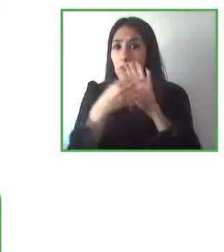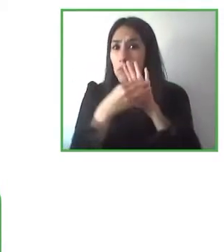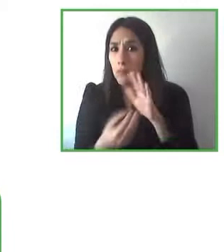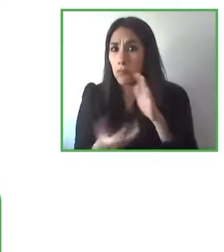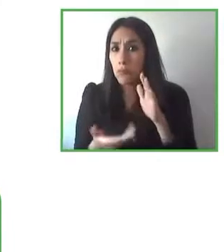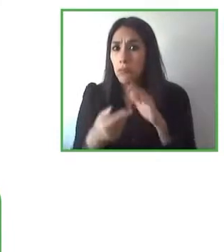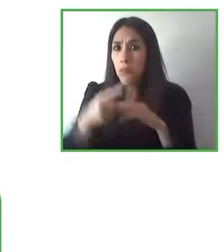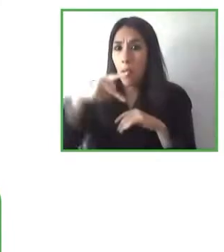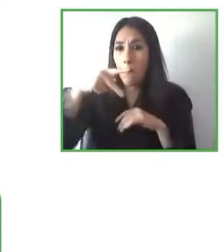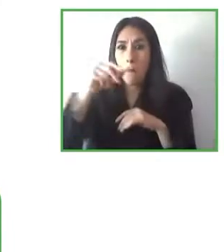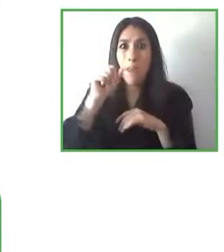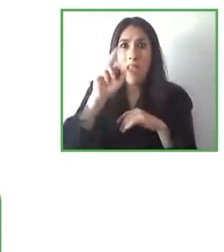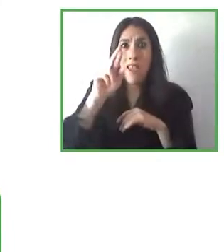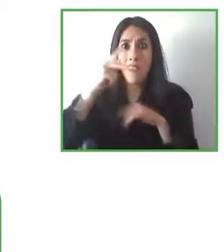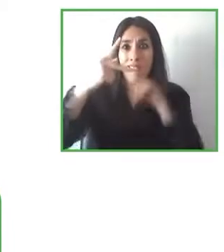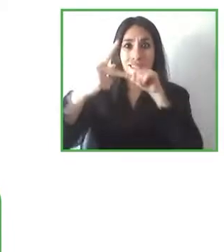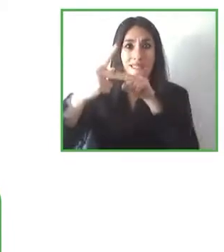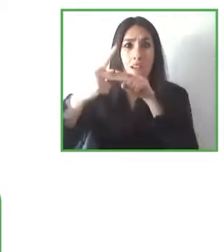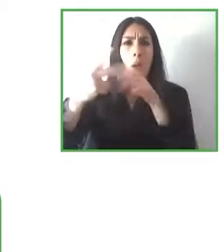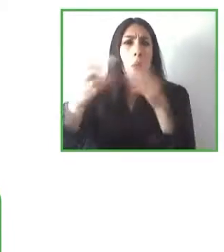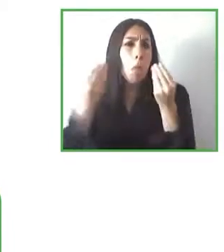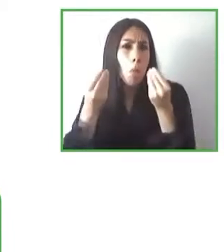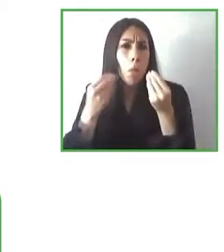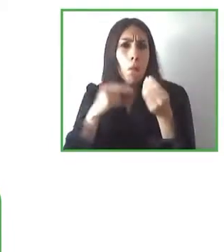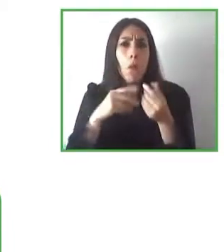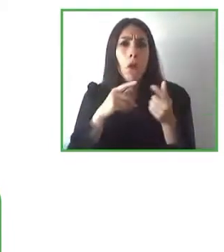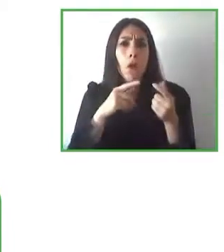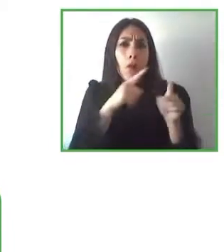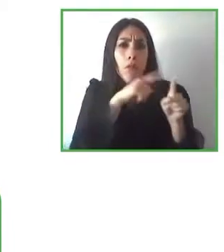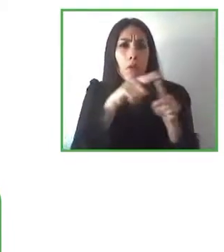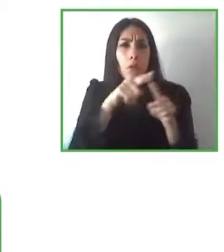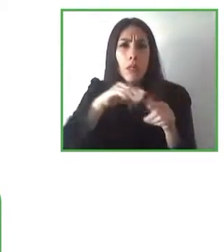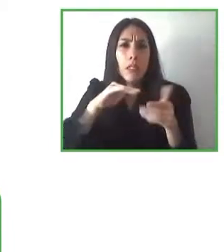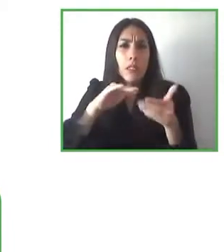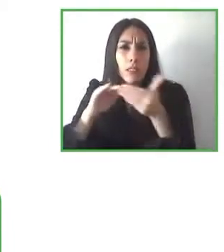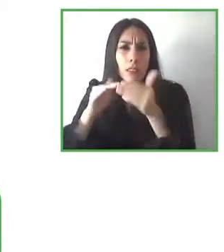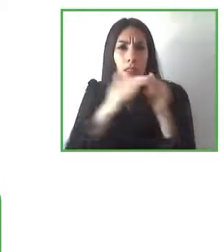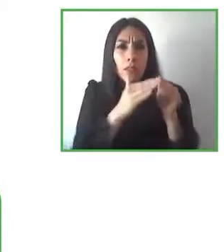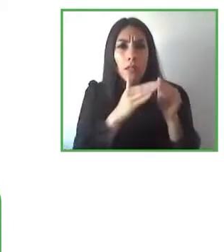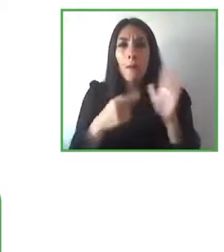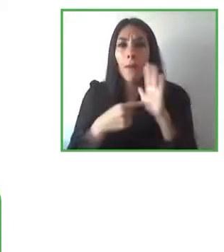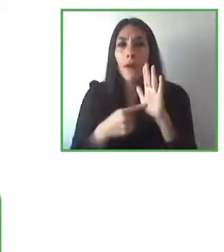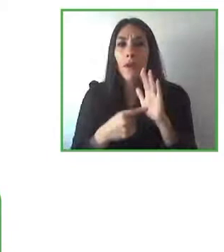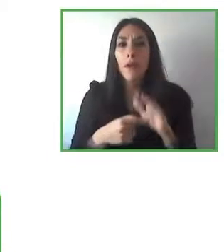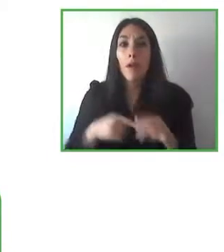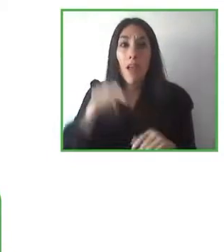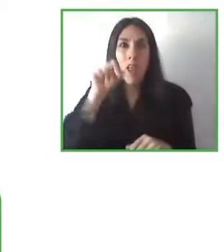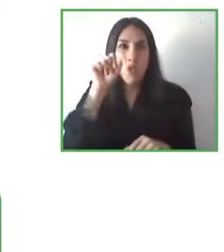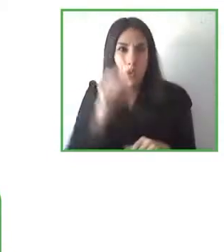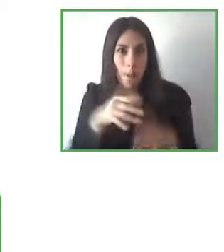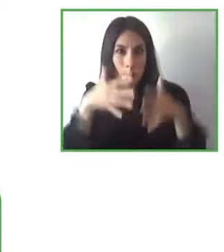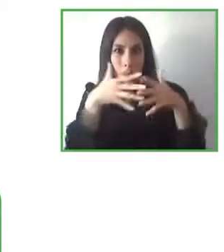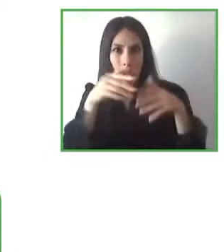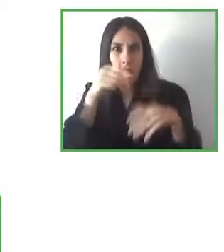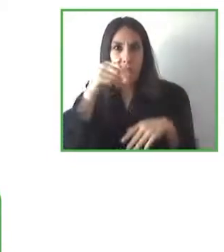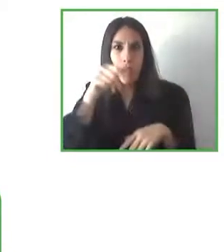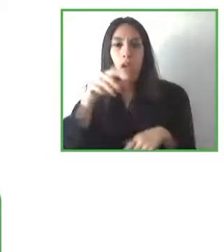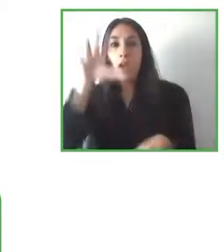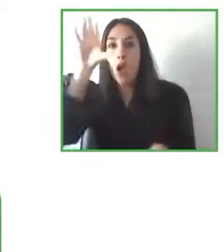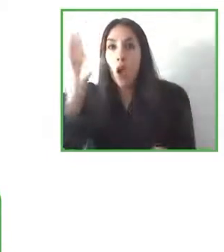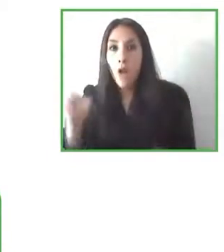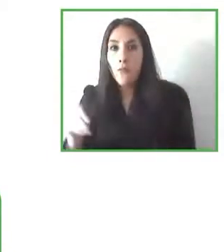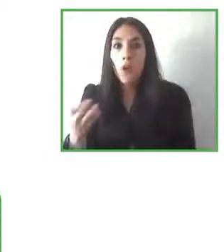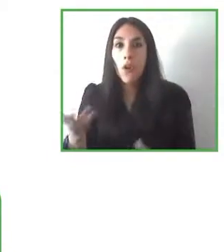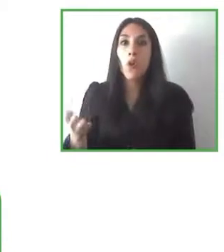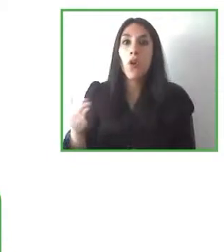como América Latina África Asia etcétera y por otro lado de cara a